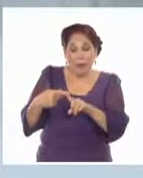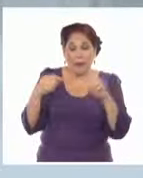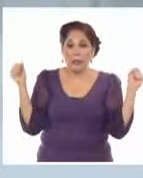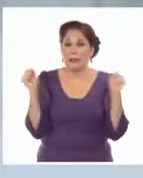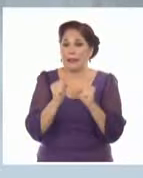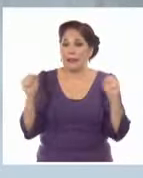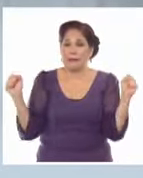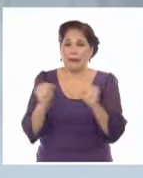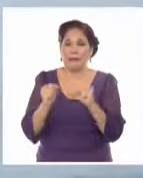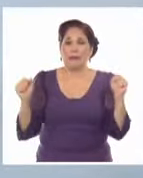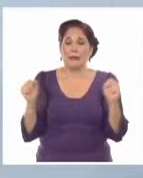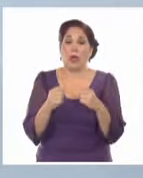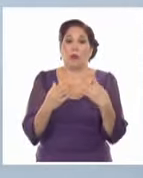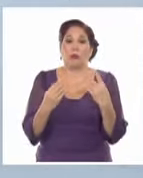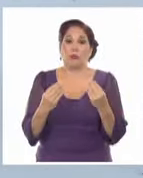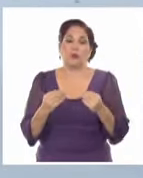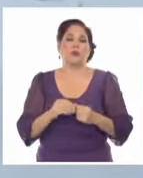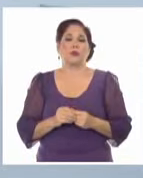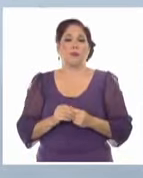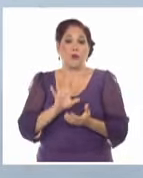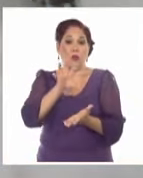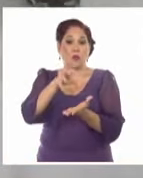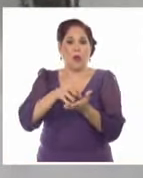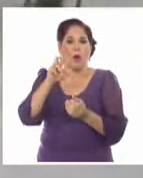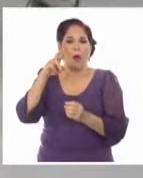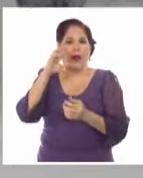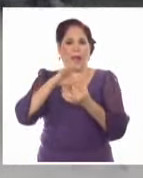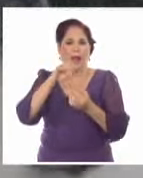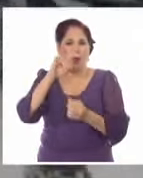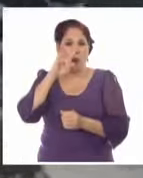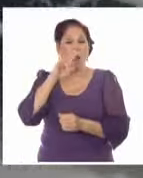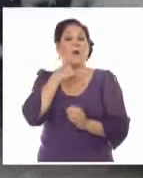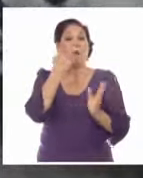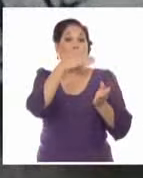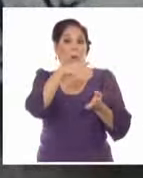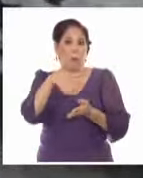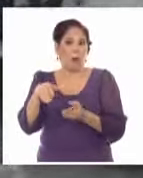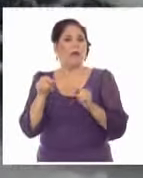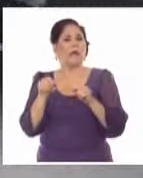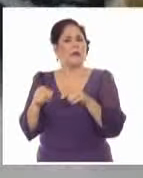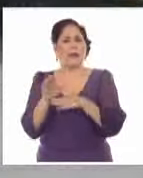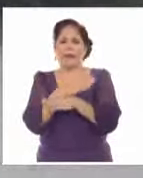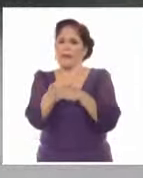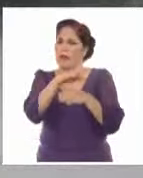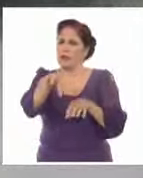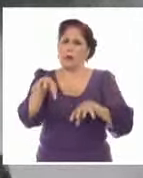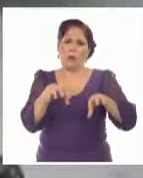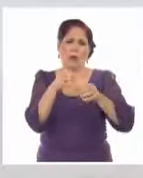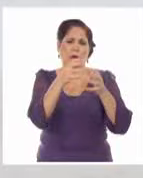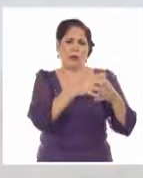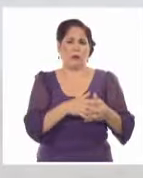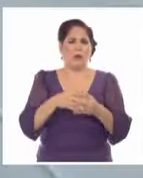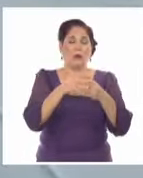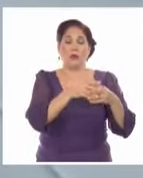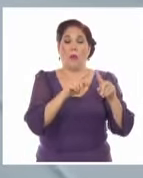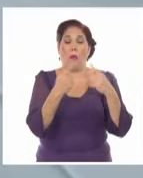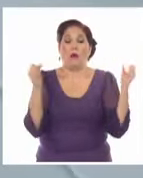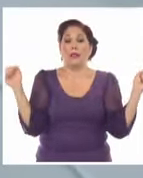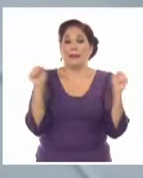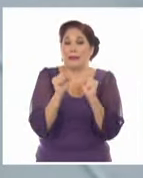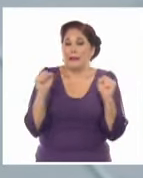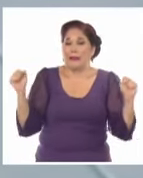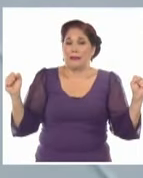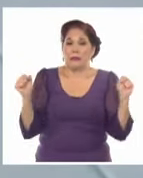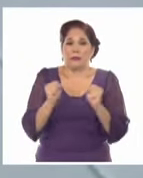se registraron en Oregón. En tanto, se reportan fallecidos en Illinois, Pensilvania, Mississippi, Washington, Kentucky,